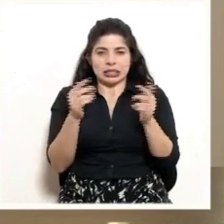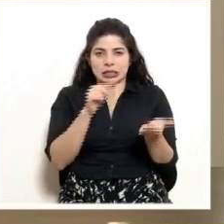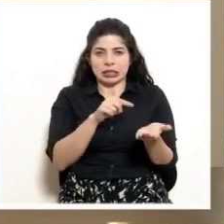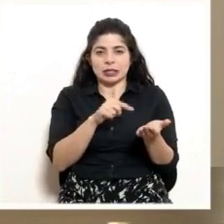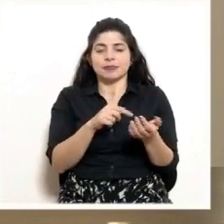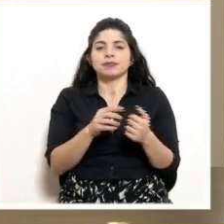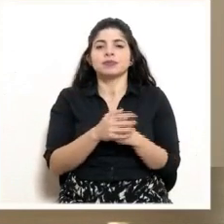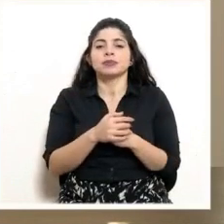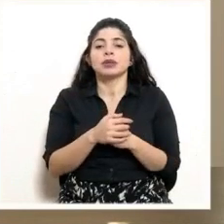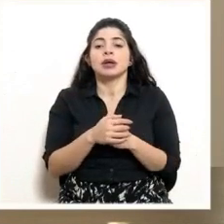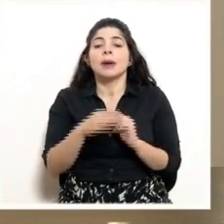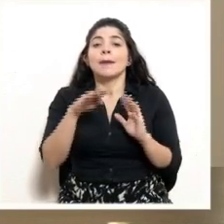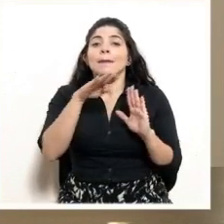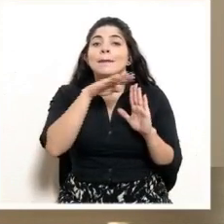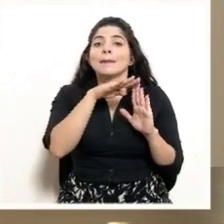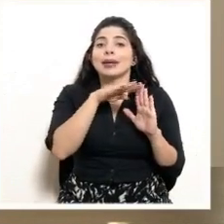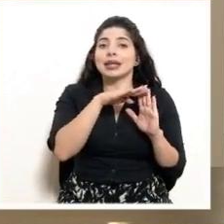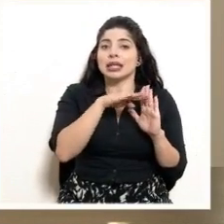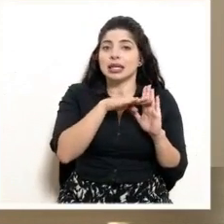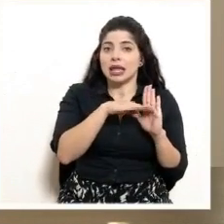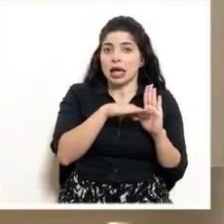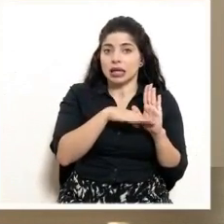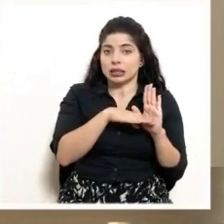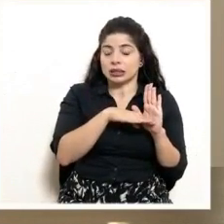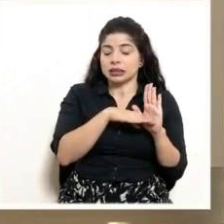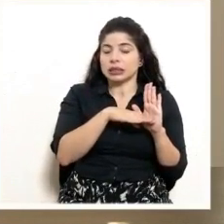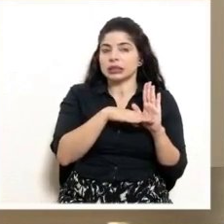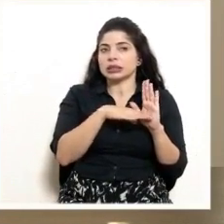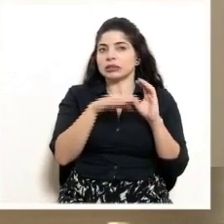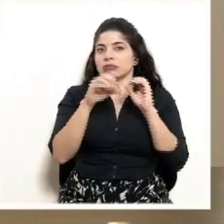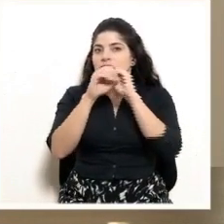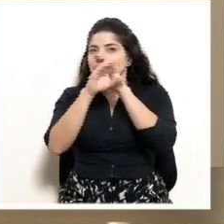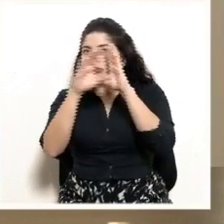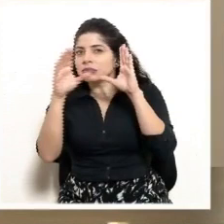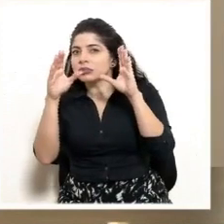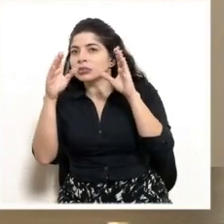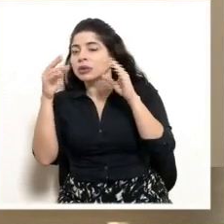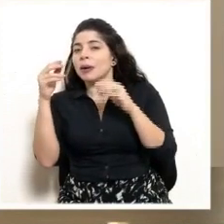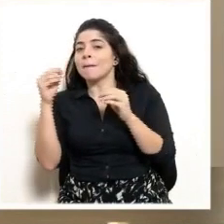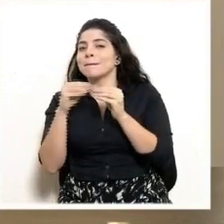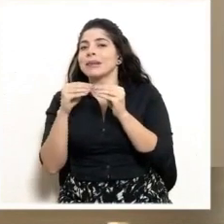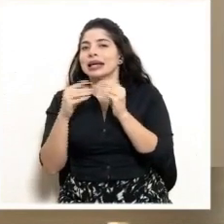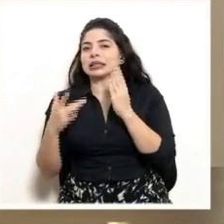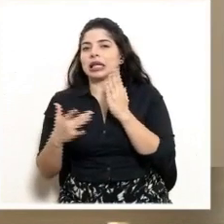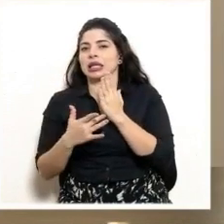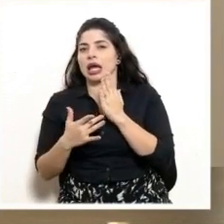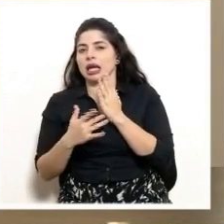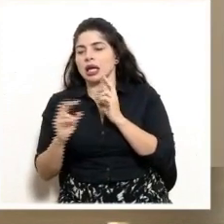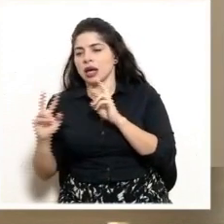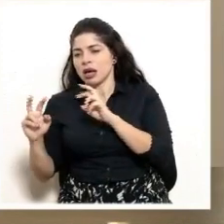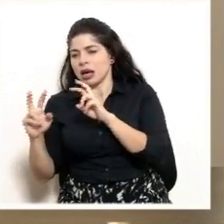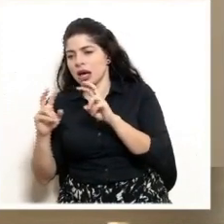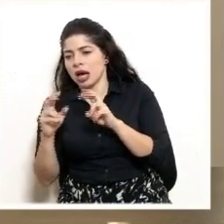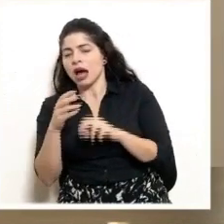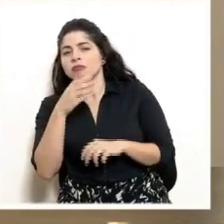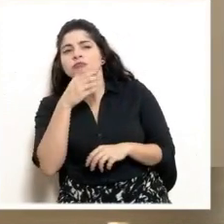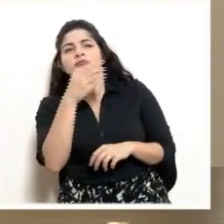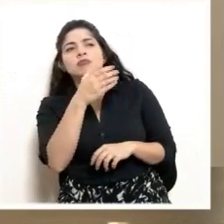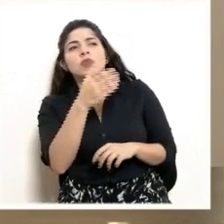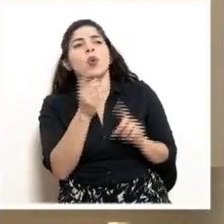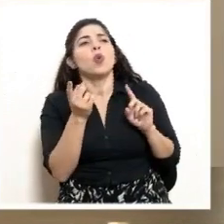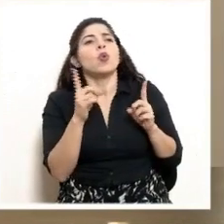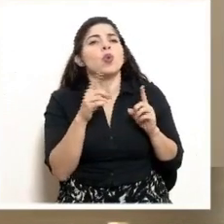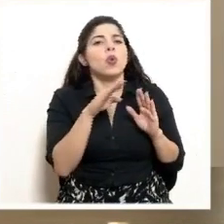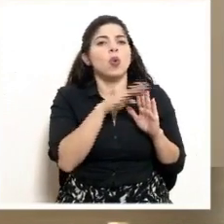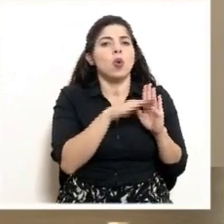propuesta de medidas visualizadas o orientadas desde el punto de vista técnico que podrían ser recomendadas